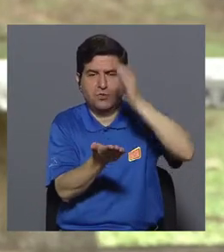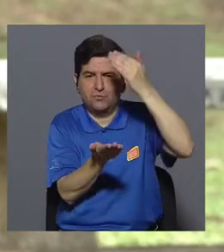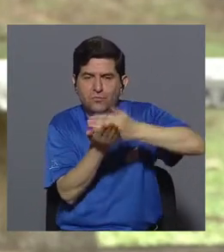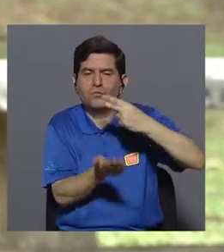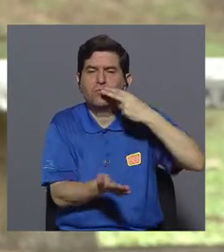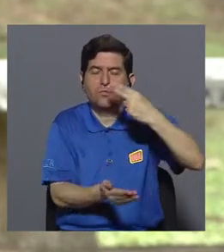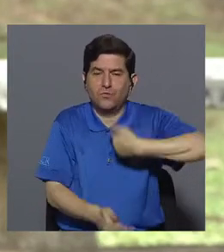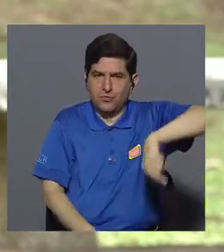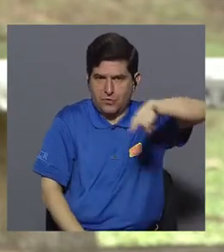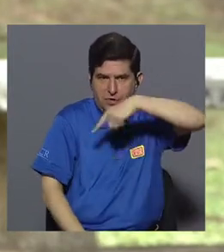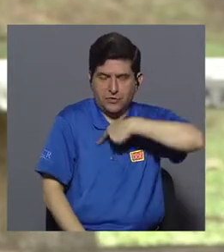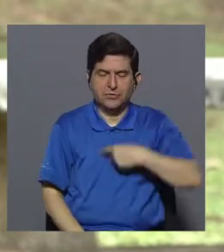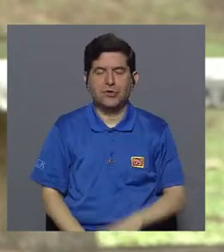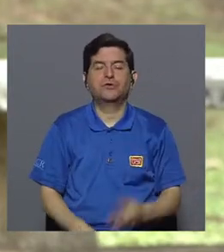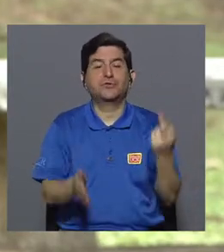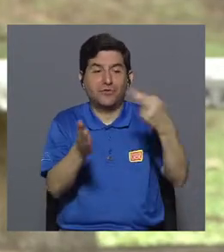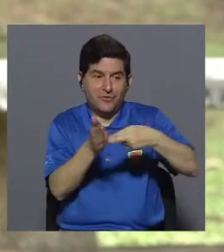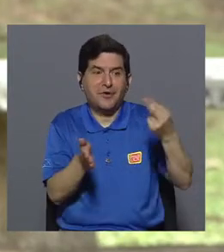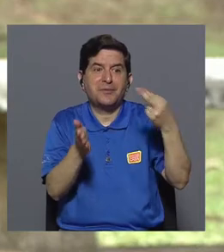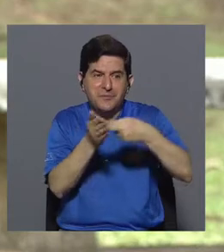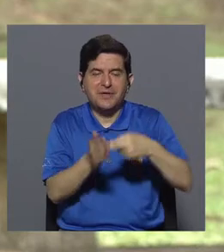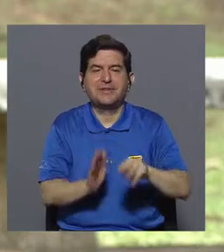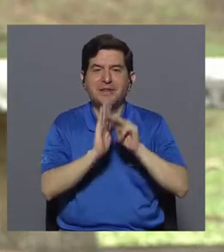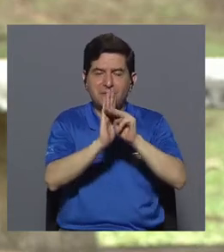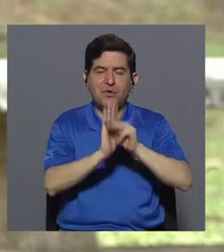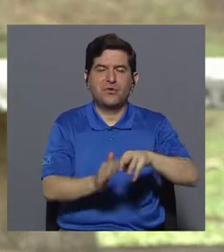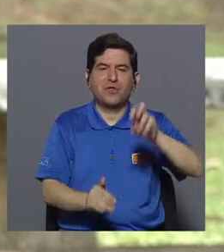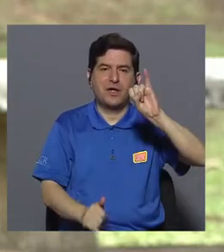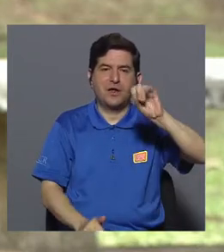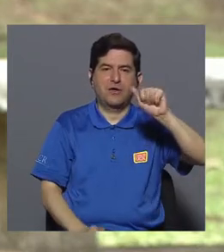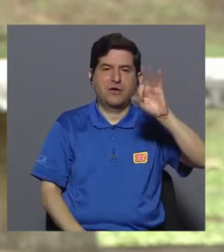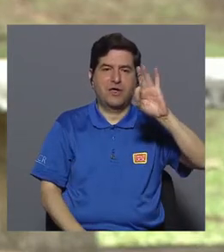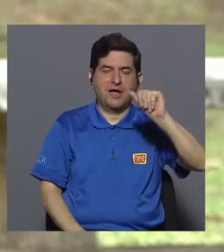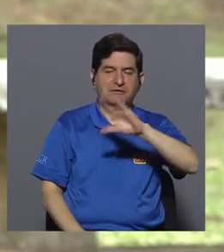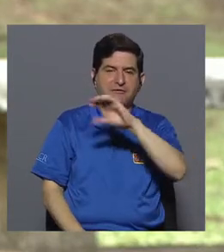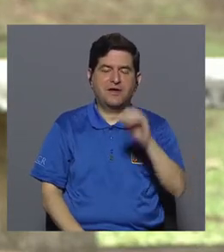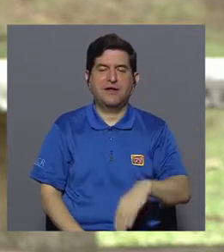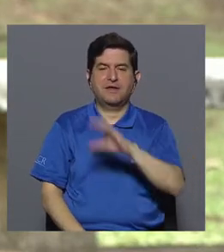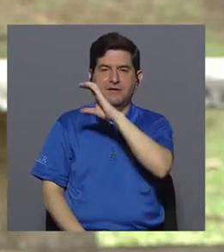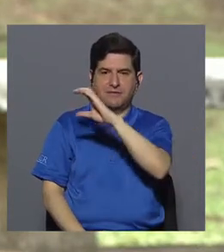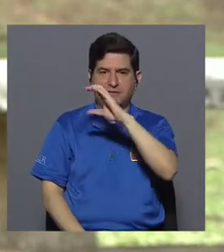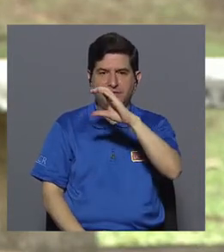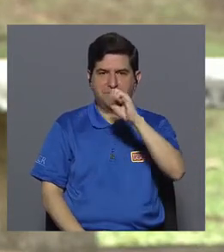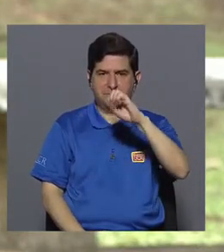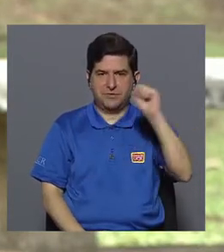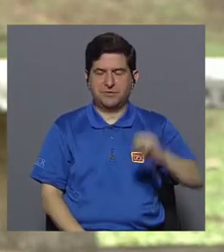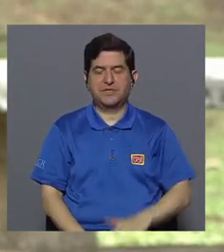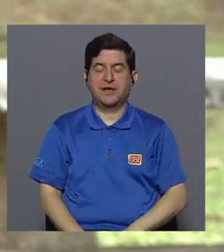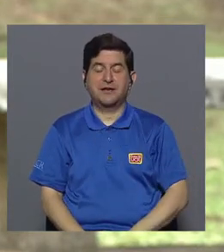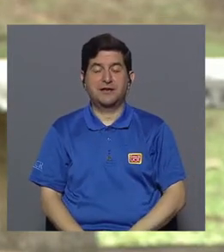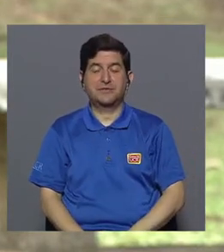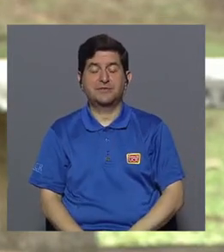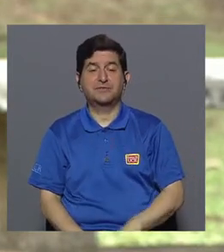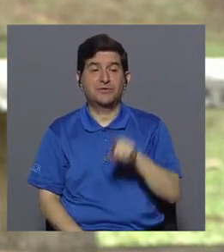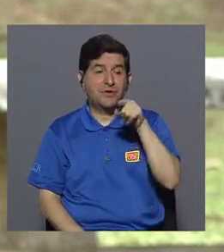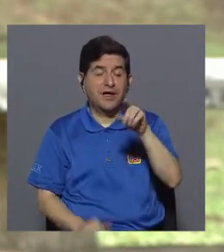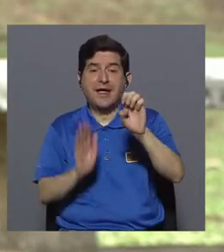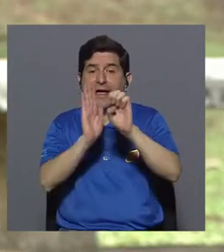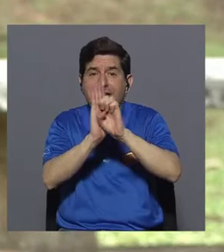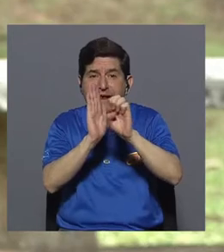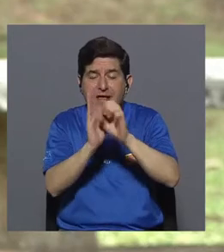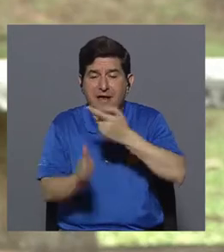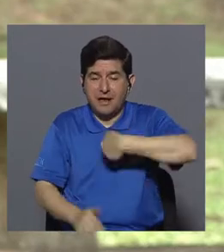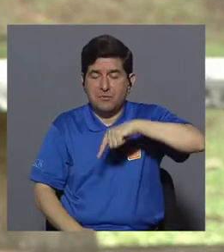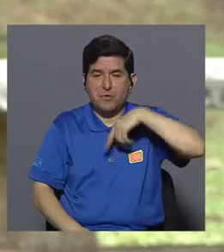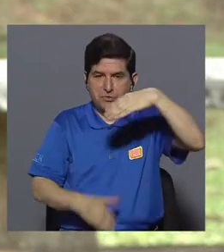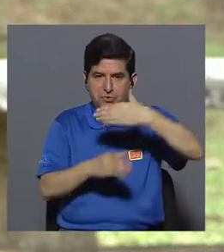de cesación de fumado nuestras son una réplica de las clínicas del IAFA y de la Caja Costarricense del Seguro Social, son nuestros máximos referentes para